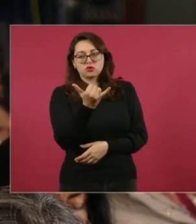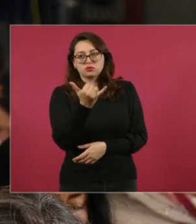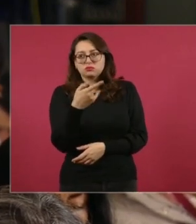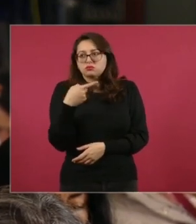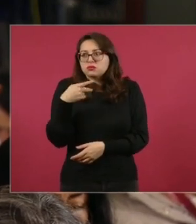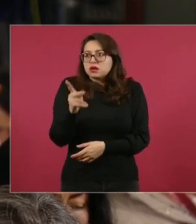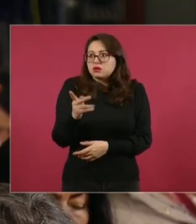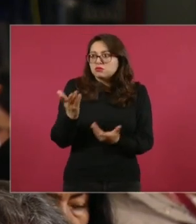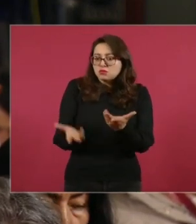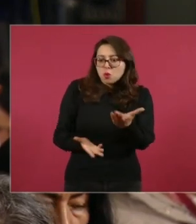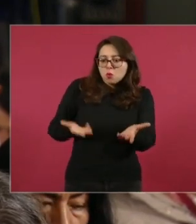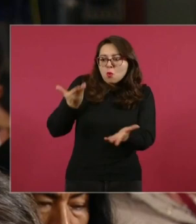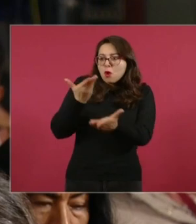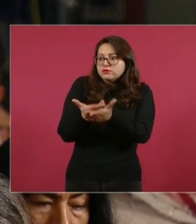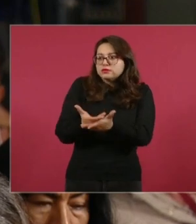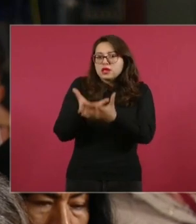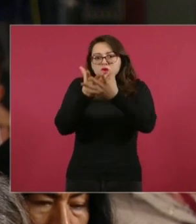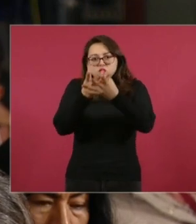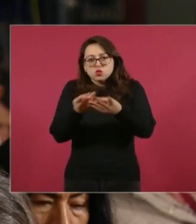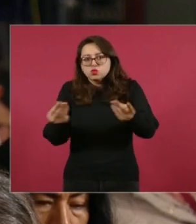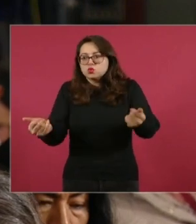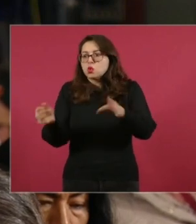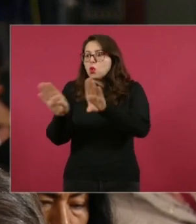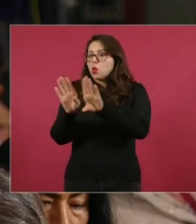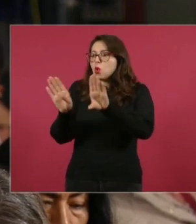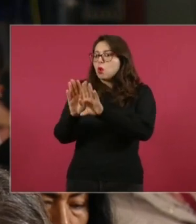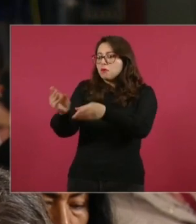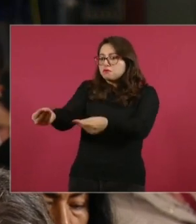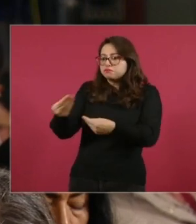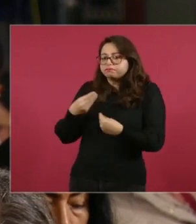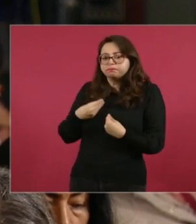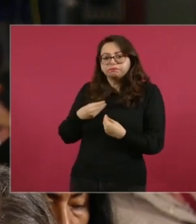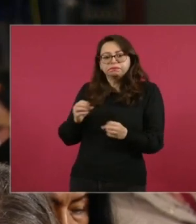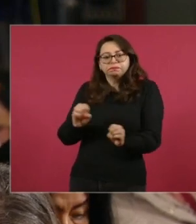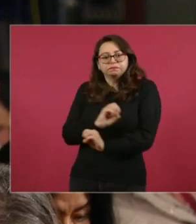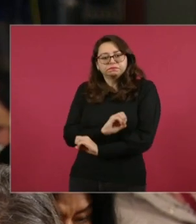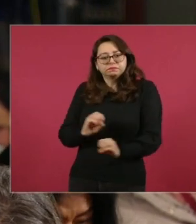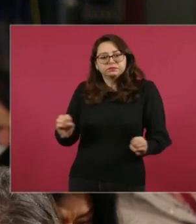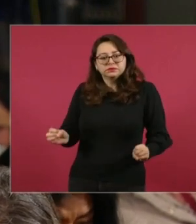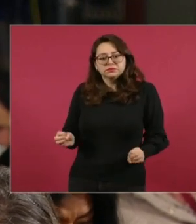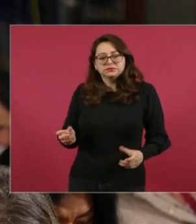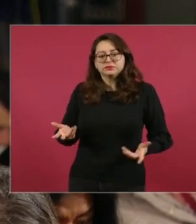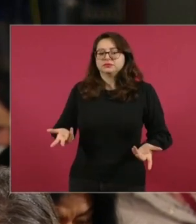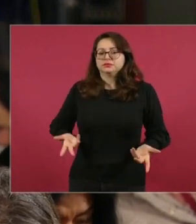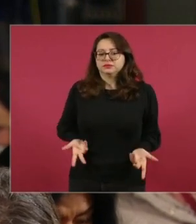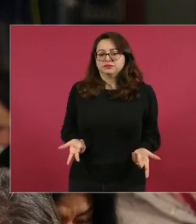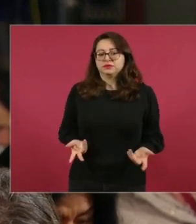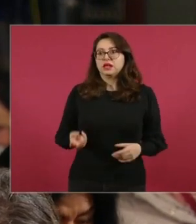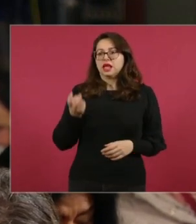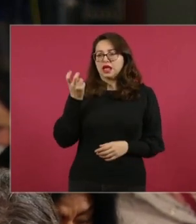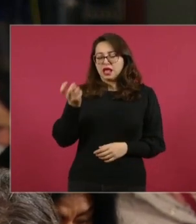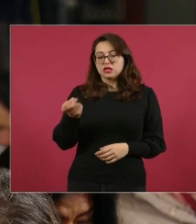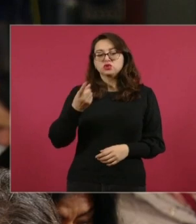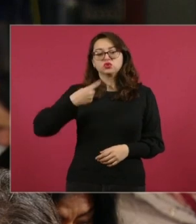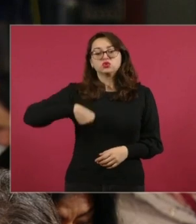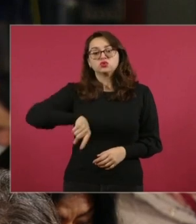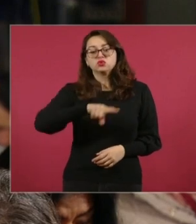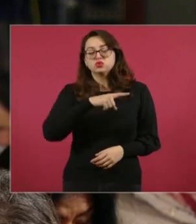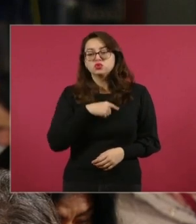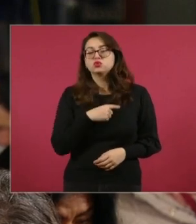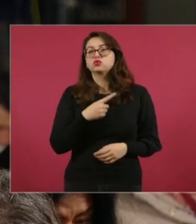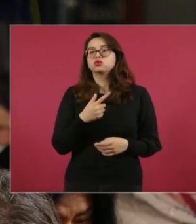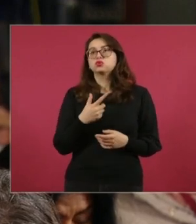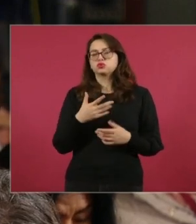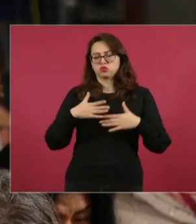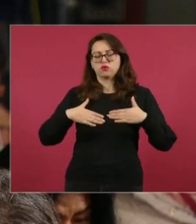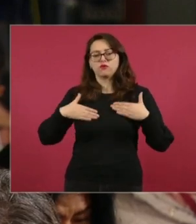propuesta de solución que es lo que están buscando ellos. El actual secretario de gobierno, Alfredo Álvarez, nos ha atendido y confiamos en su buen juicio, sólo